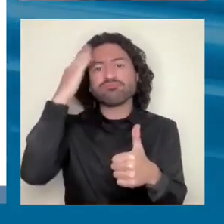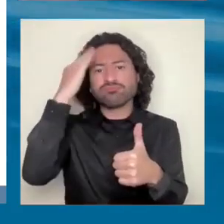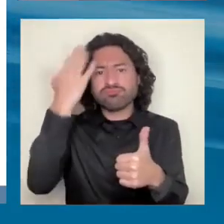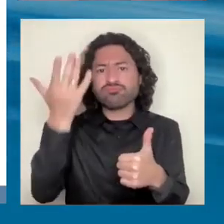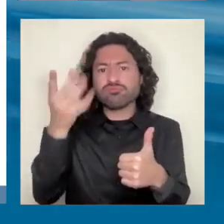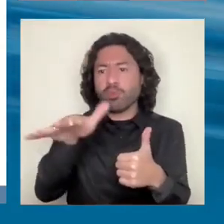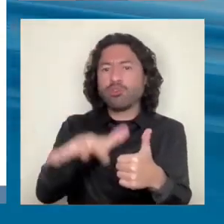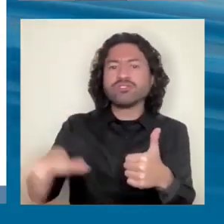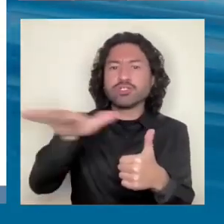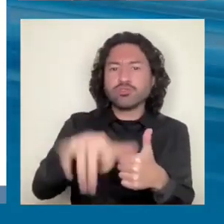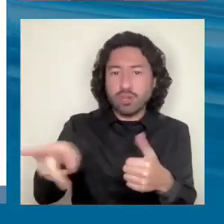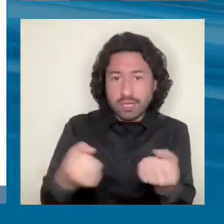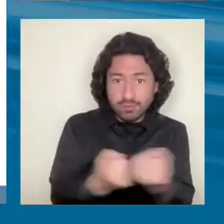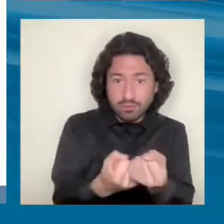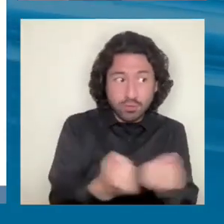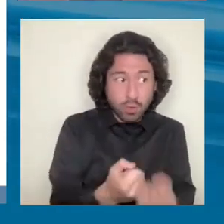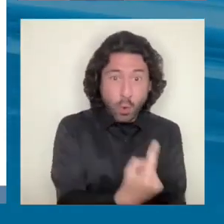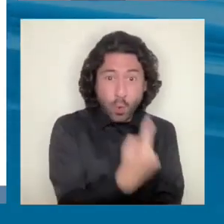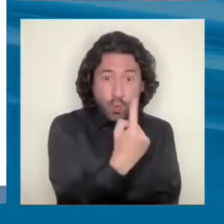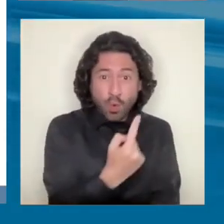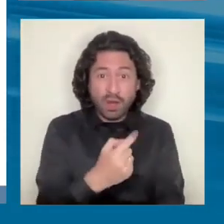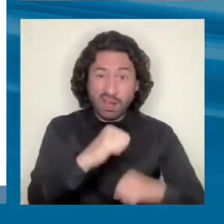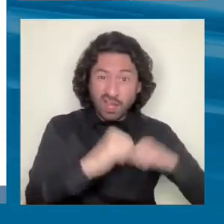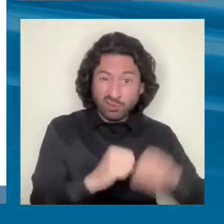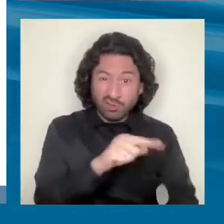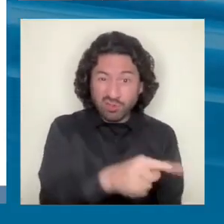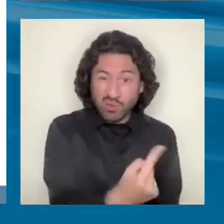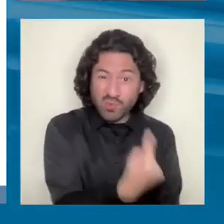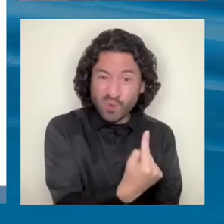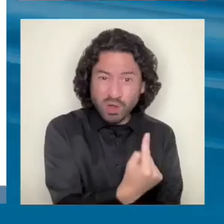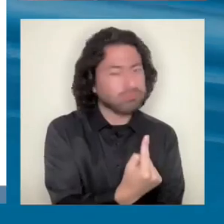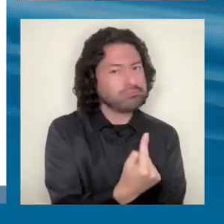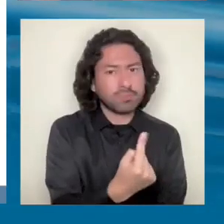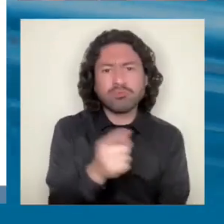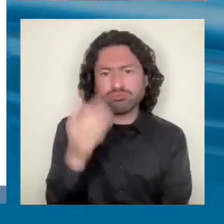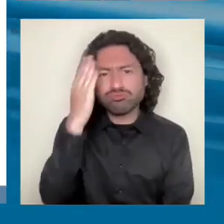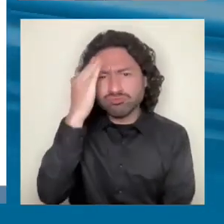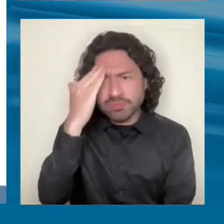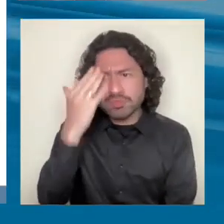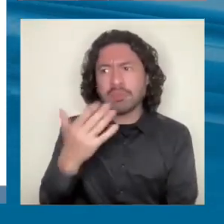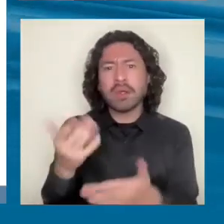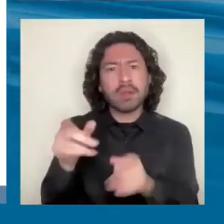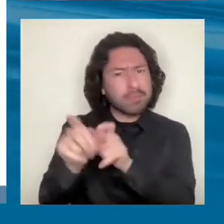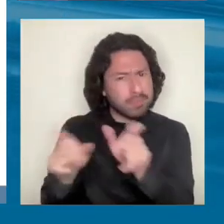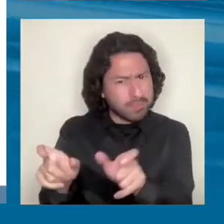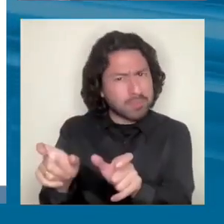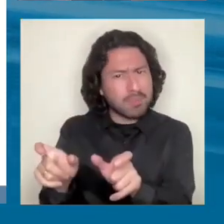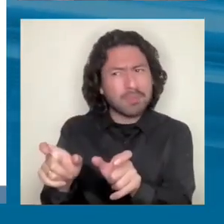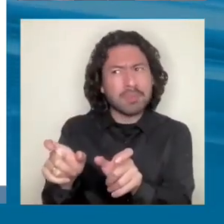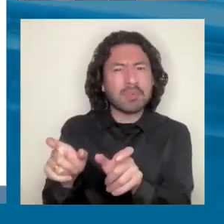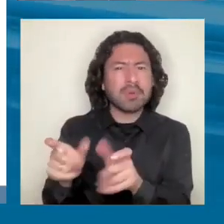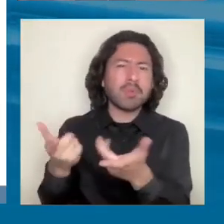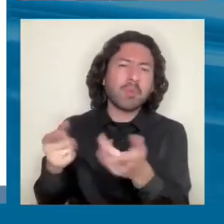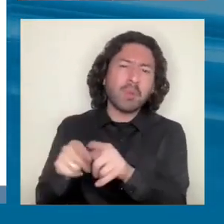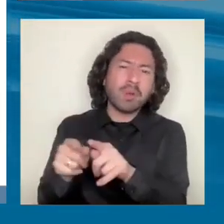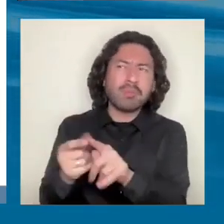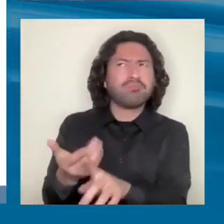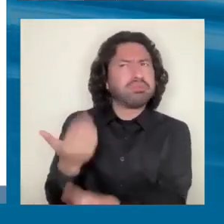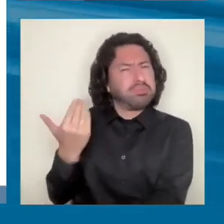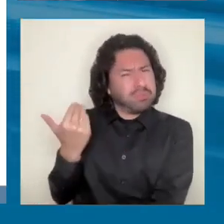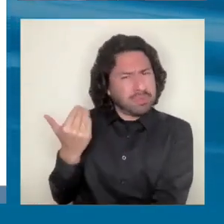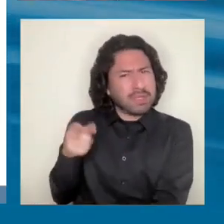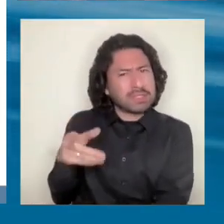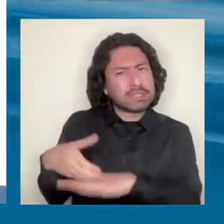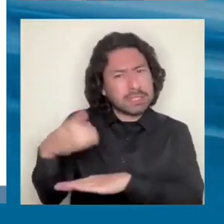impulsores, no solo la industria. Ustedes recuerdan que los clásicos del desarrollo, para quien estudiara un poco eso, la misma Cepal en los años 50, 60,